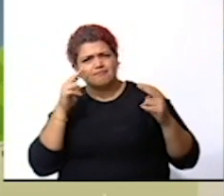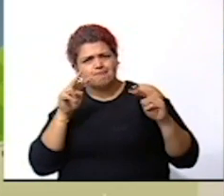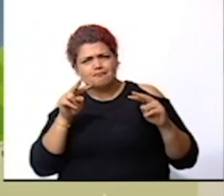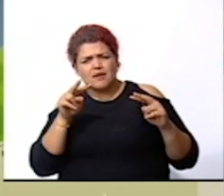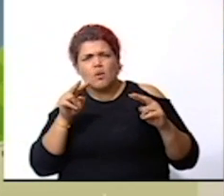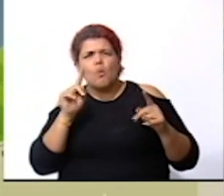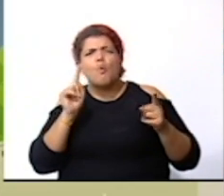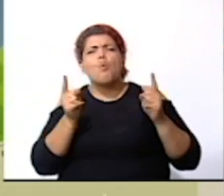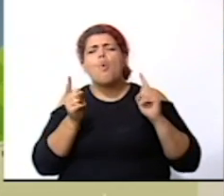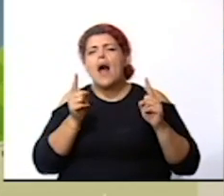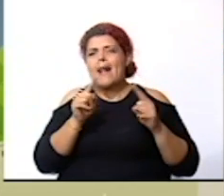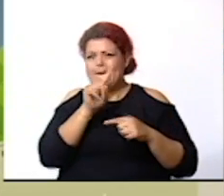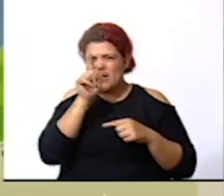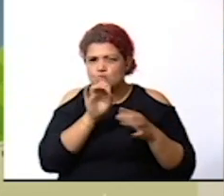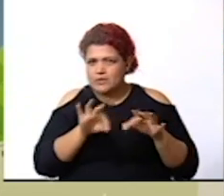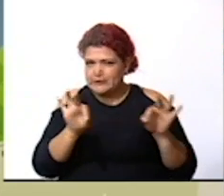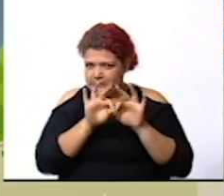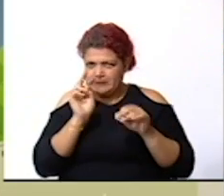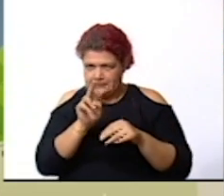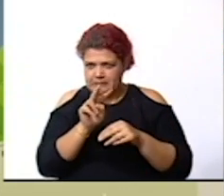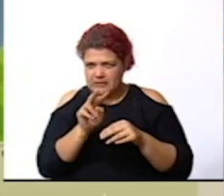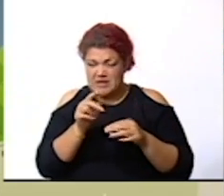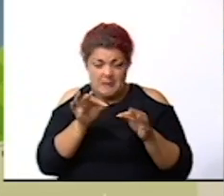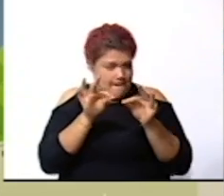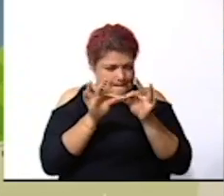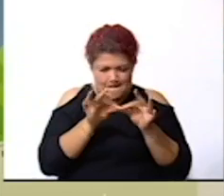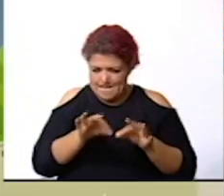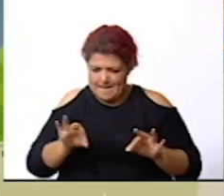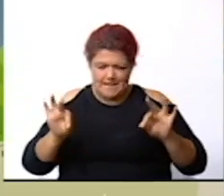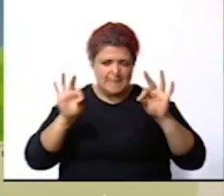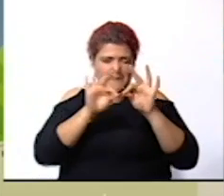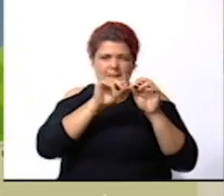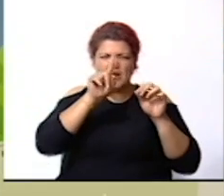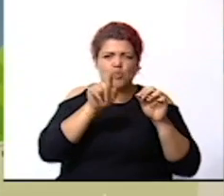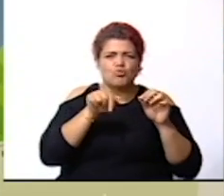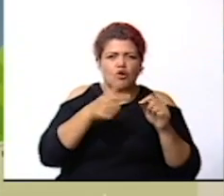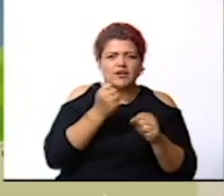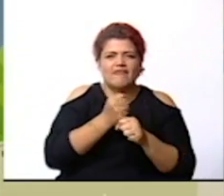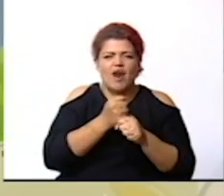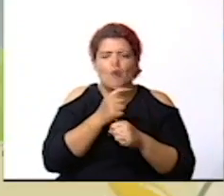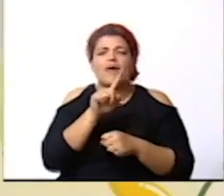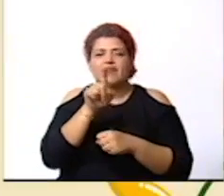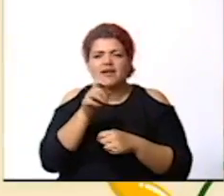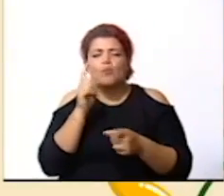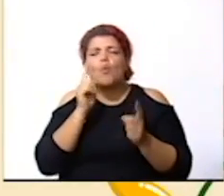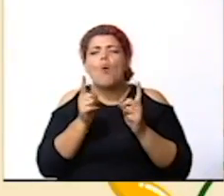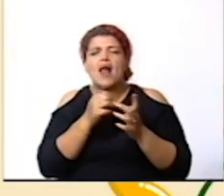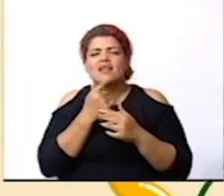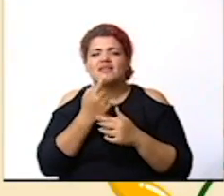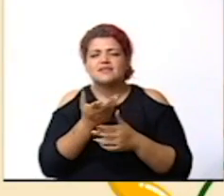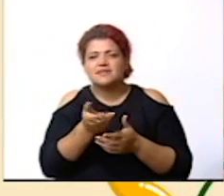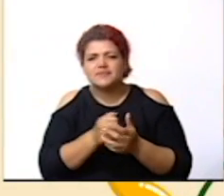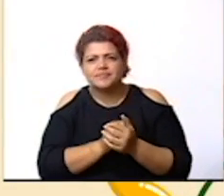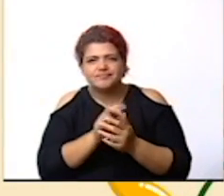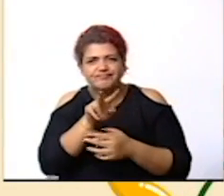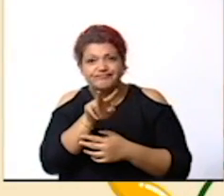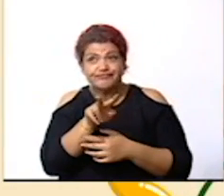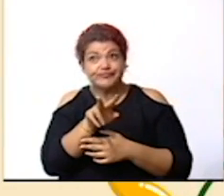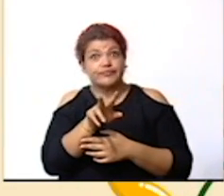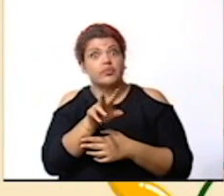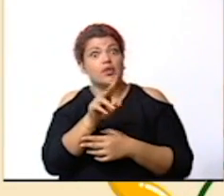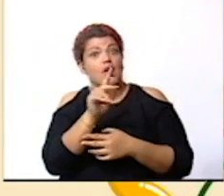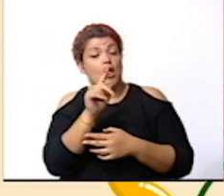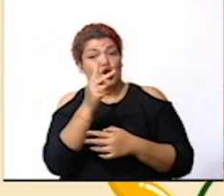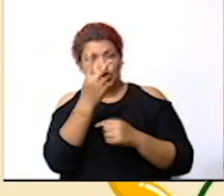nuestra pregunta generadora la pregunta principal con el que vamos a trabajar vamos a ver qué dice dice son